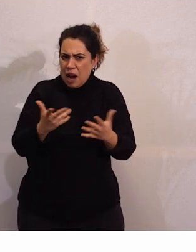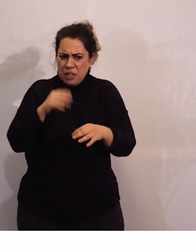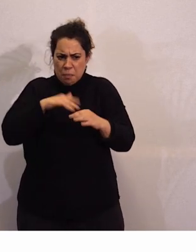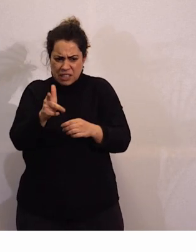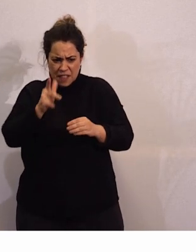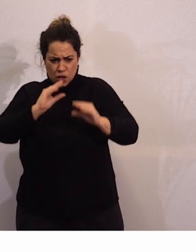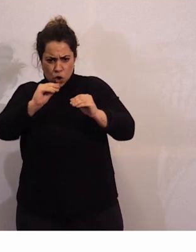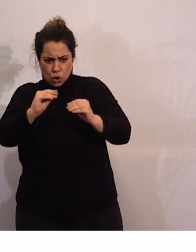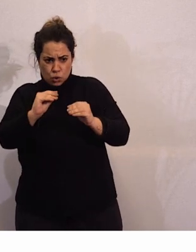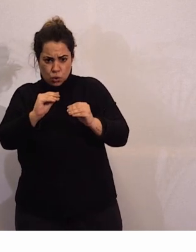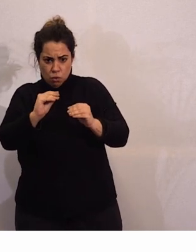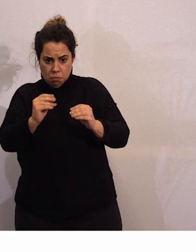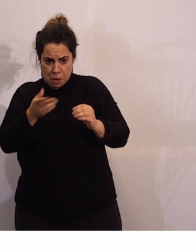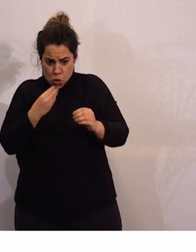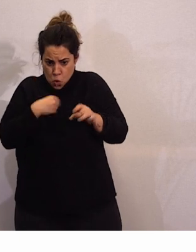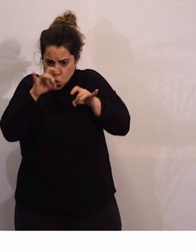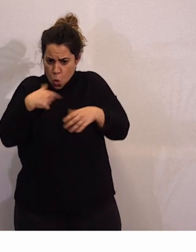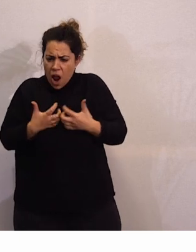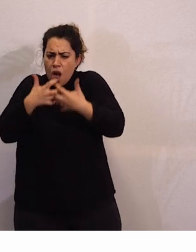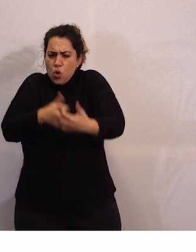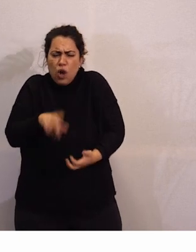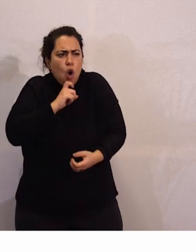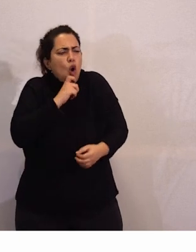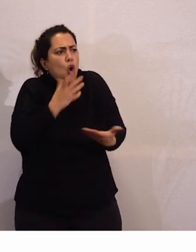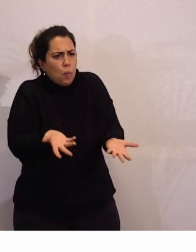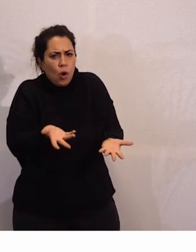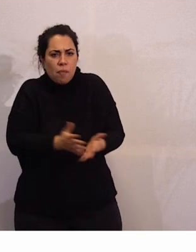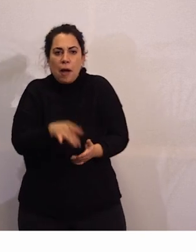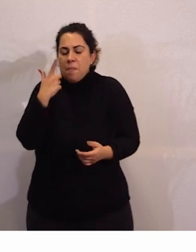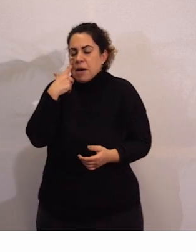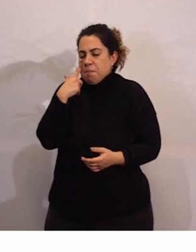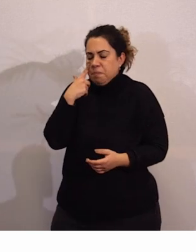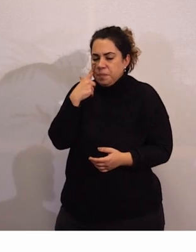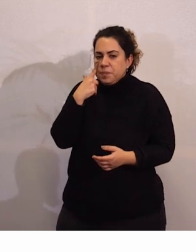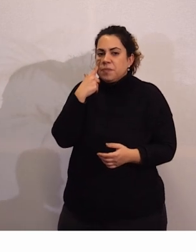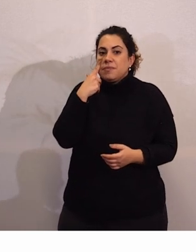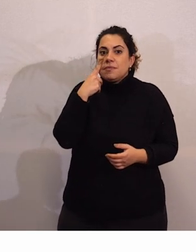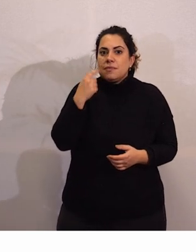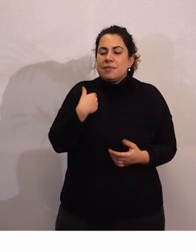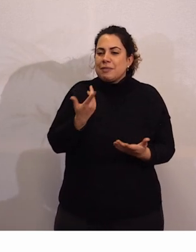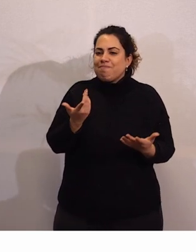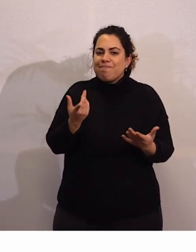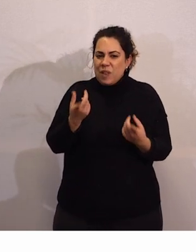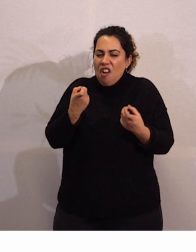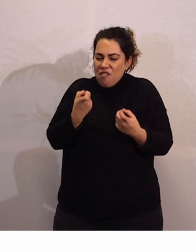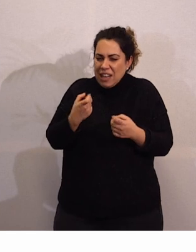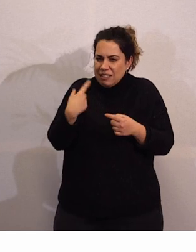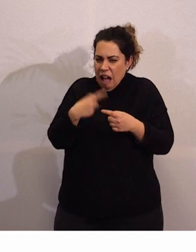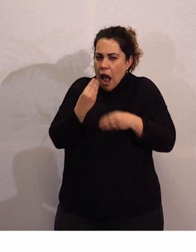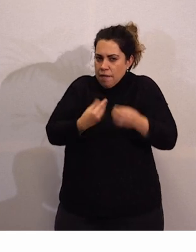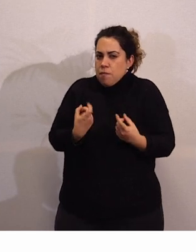que son los mismos que los nuestros. Pues mira, Maribel, nos falta mucho por hacer.